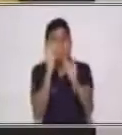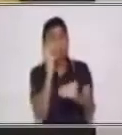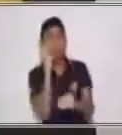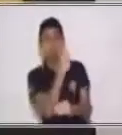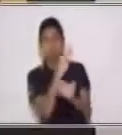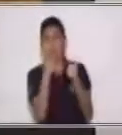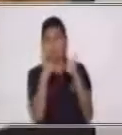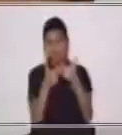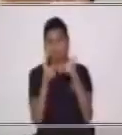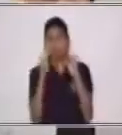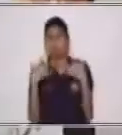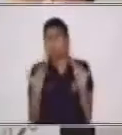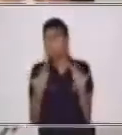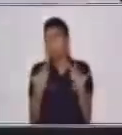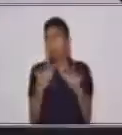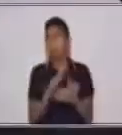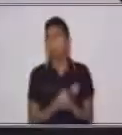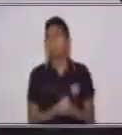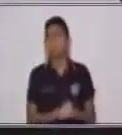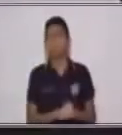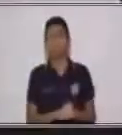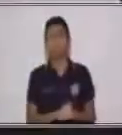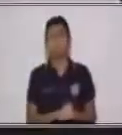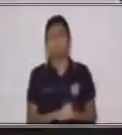¡Perfecto! Bueno,